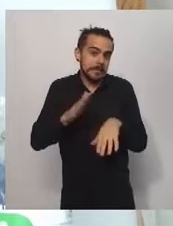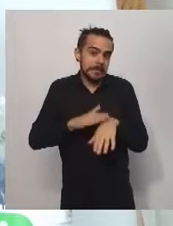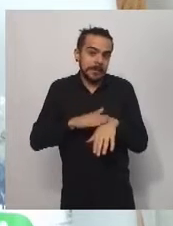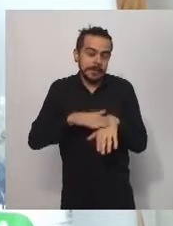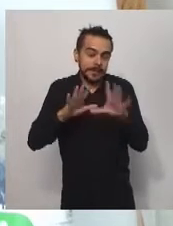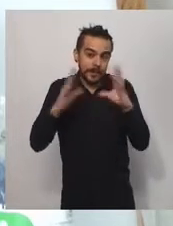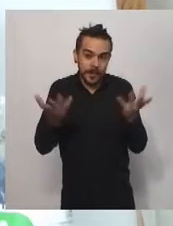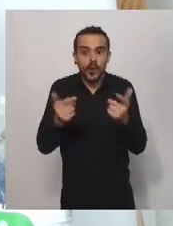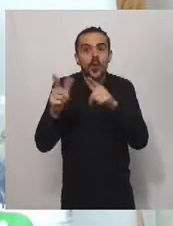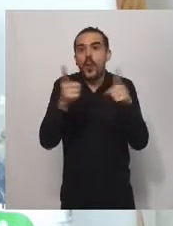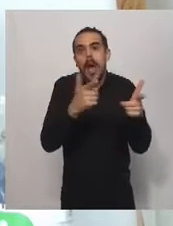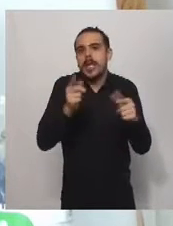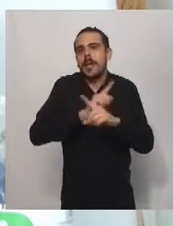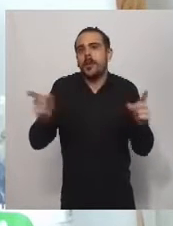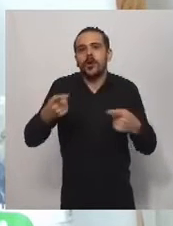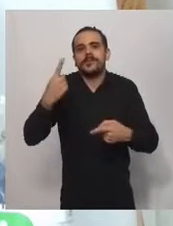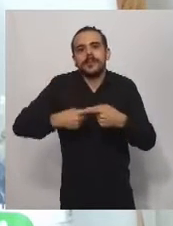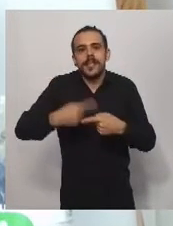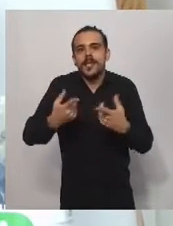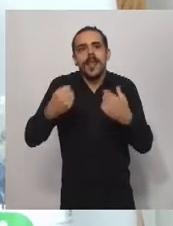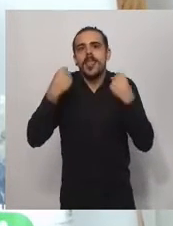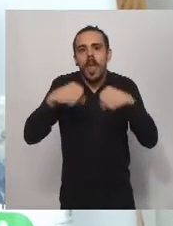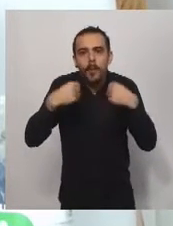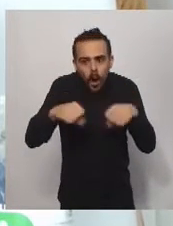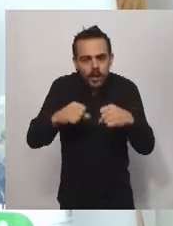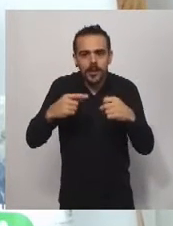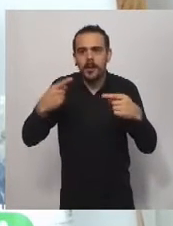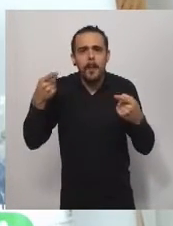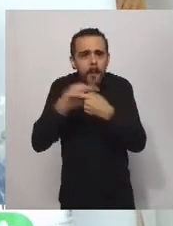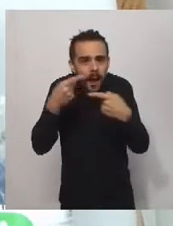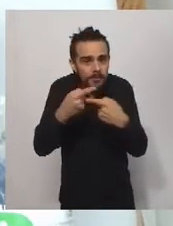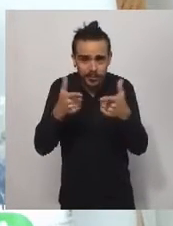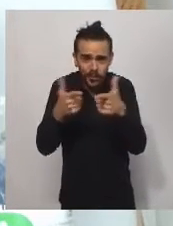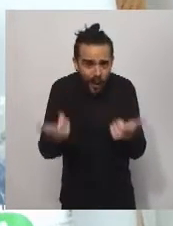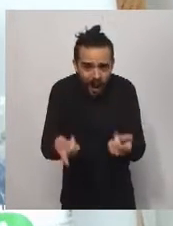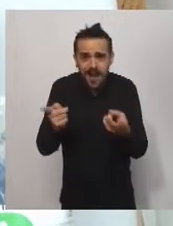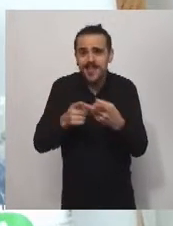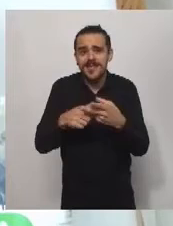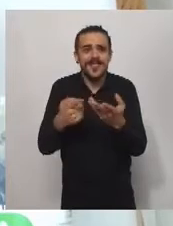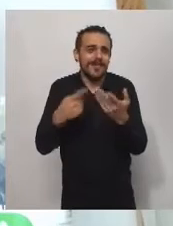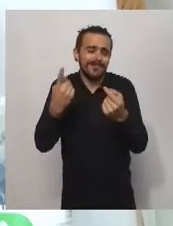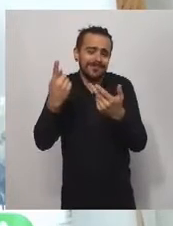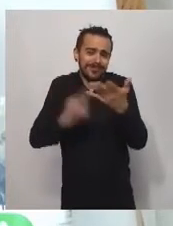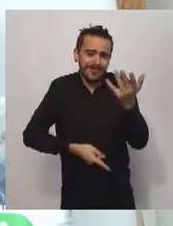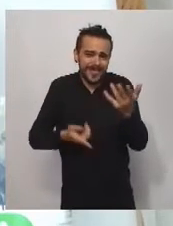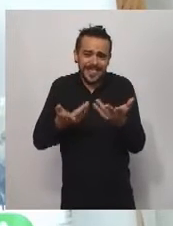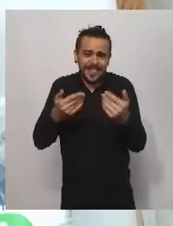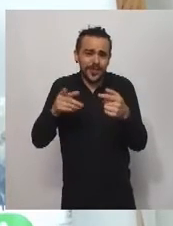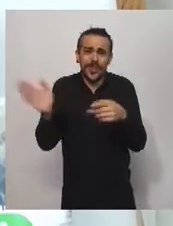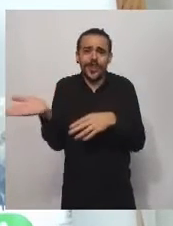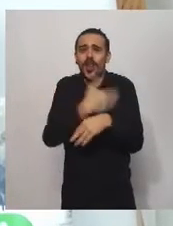deportiva y de la actividad social que se desarrolla normalmente en estas instituciones, lo que trae aparejado una